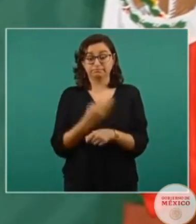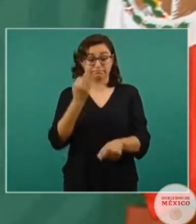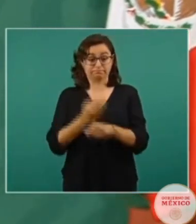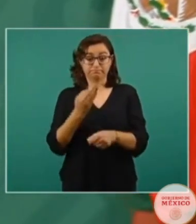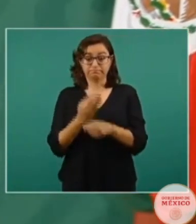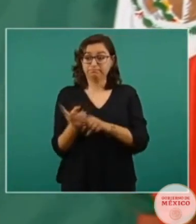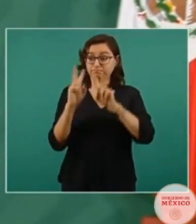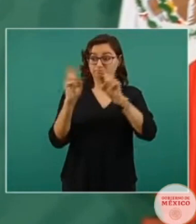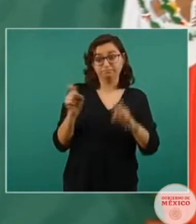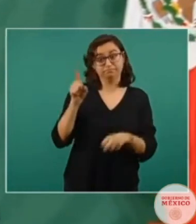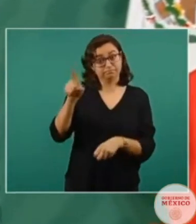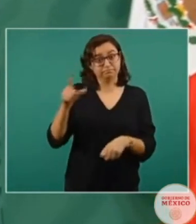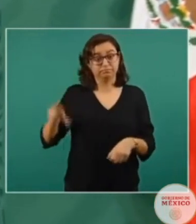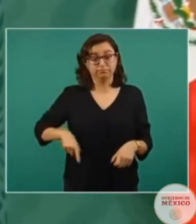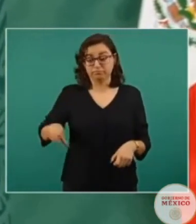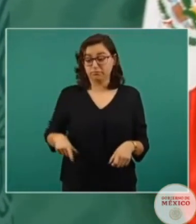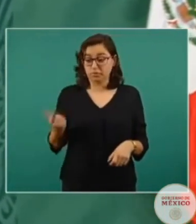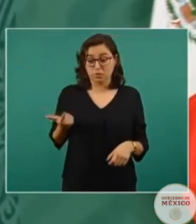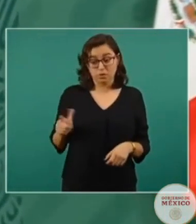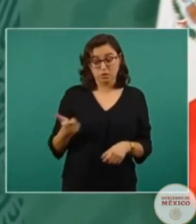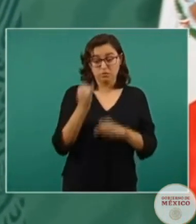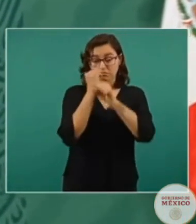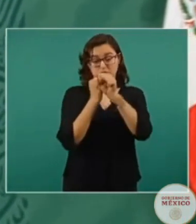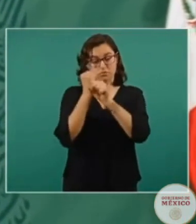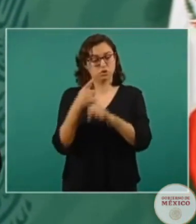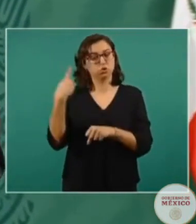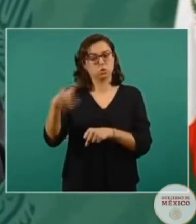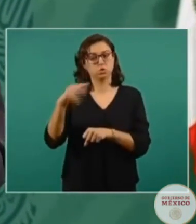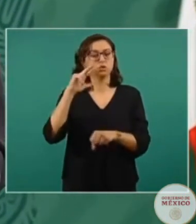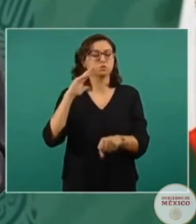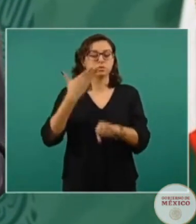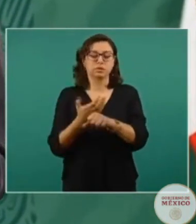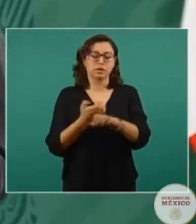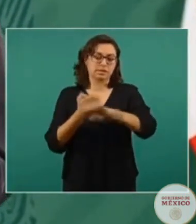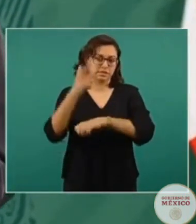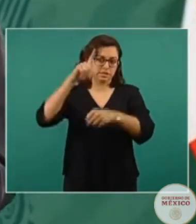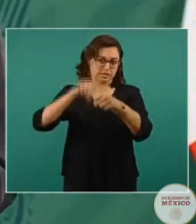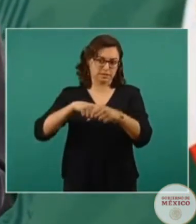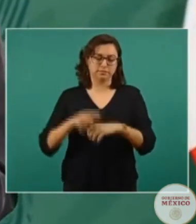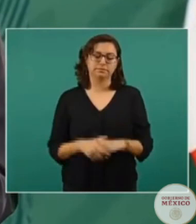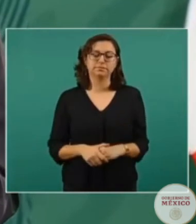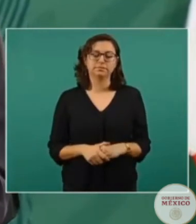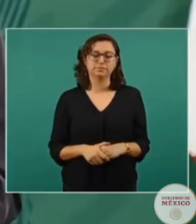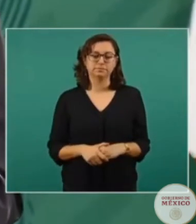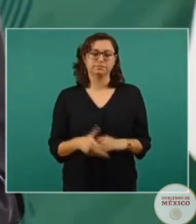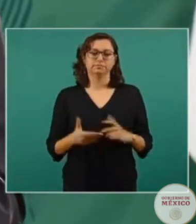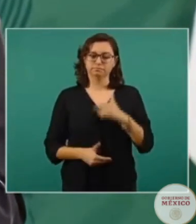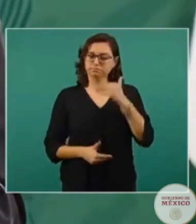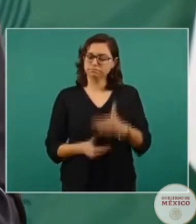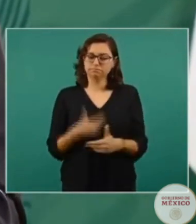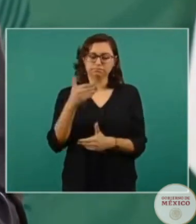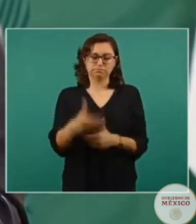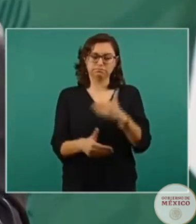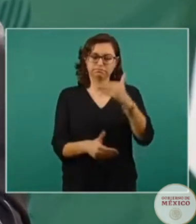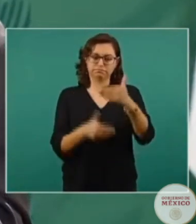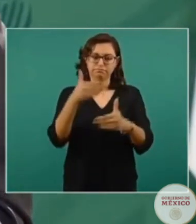para que se castigue a los responsables y vamos a seguir protegiendo